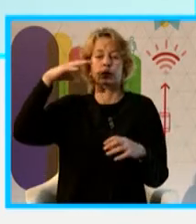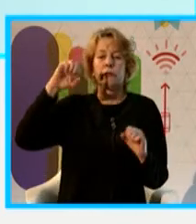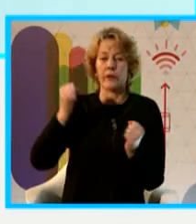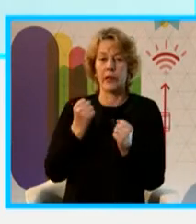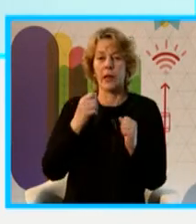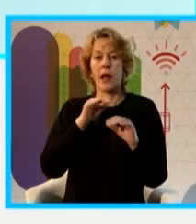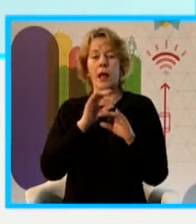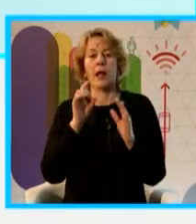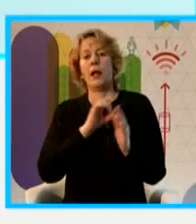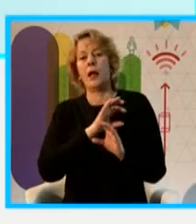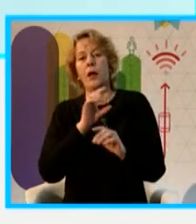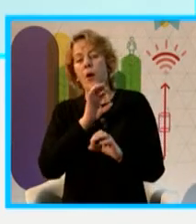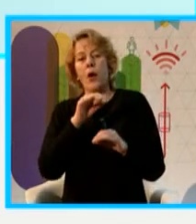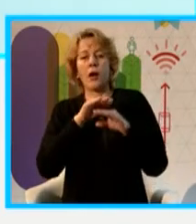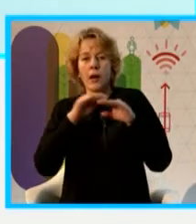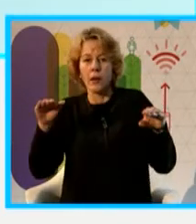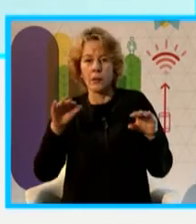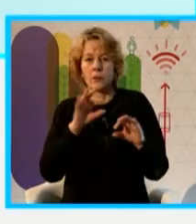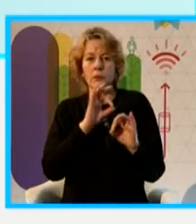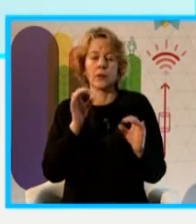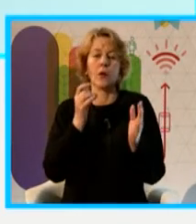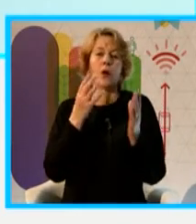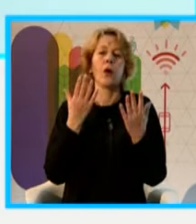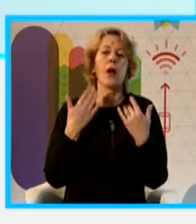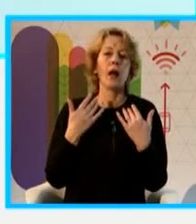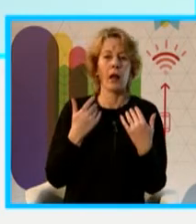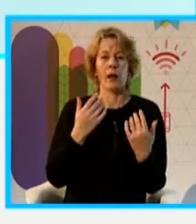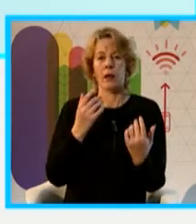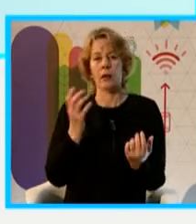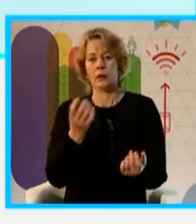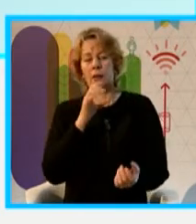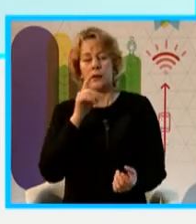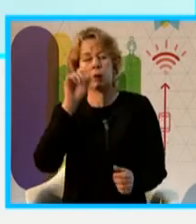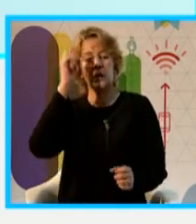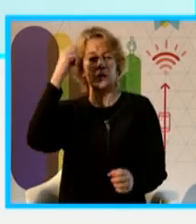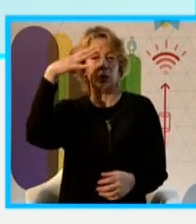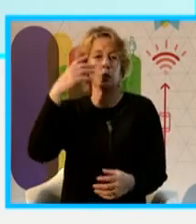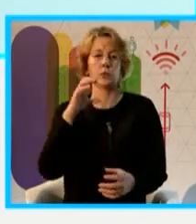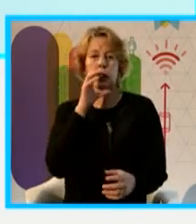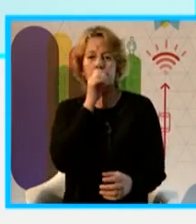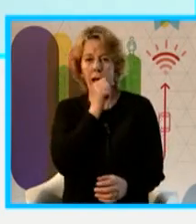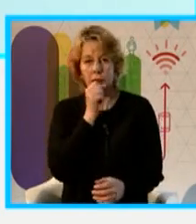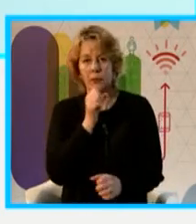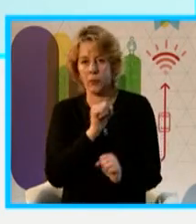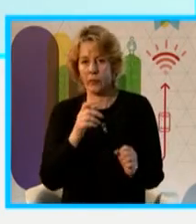neutra o cálida, y esas tonalidades se van a usar en distintas zonas del parque, como yo les voy a mostrar.